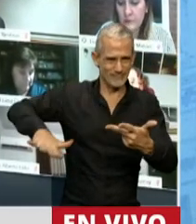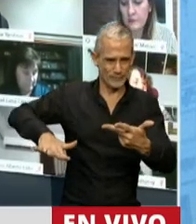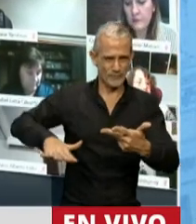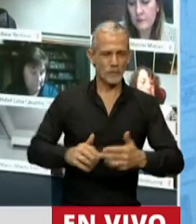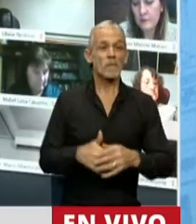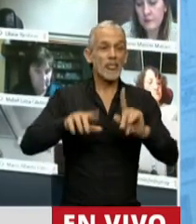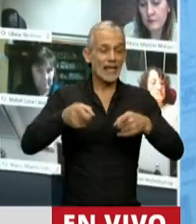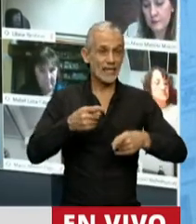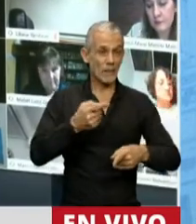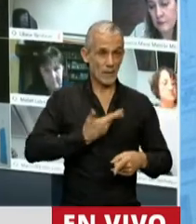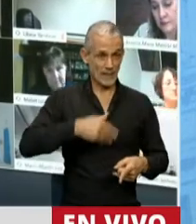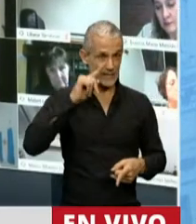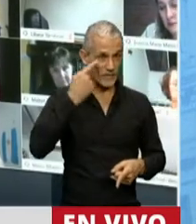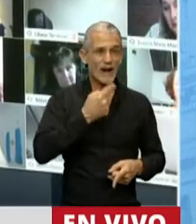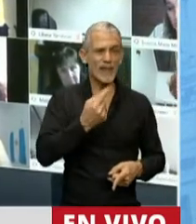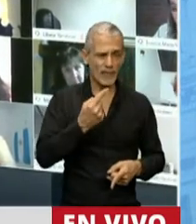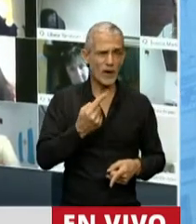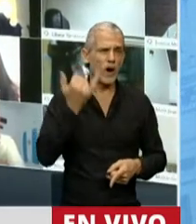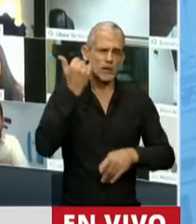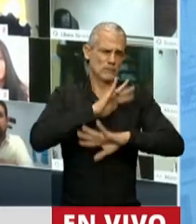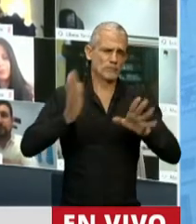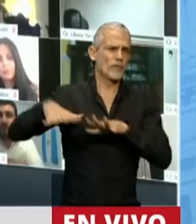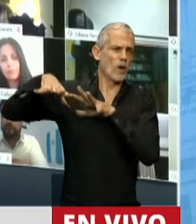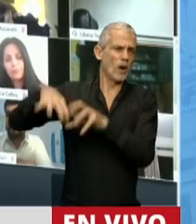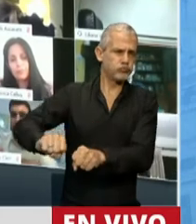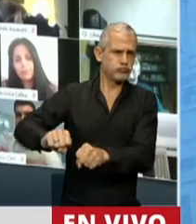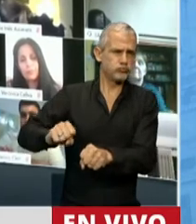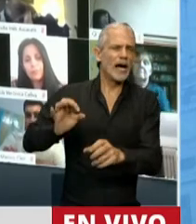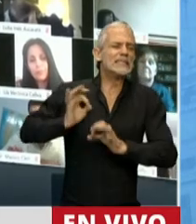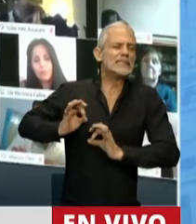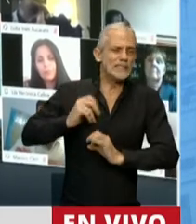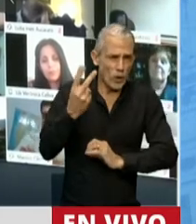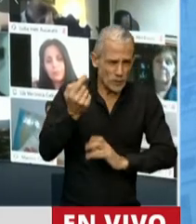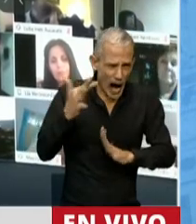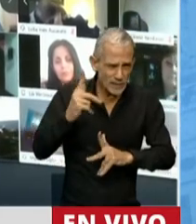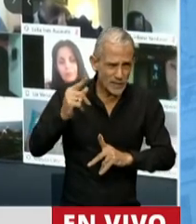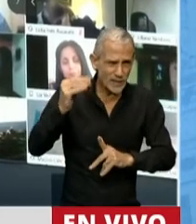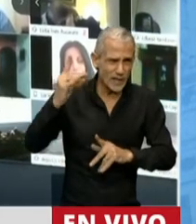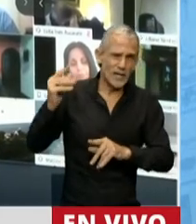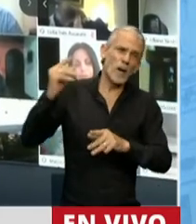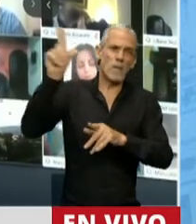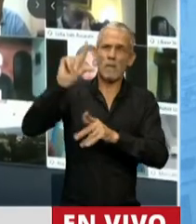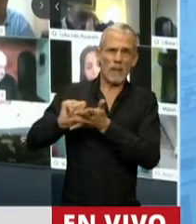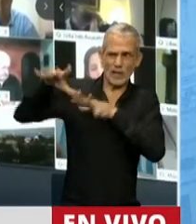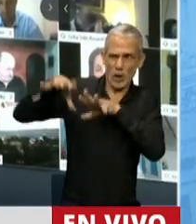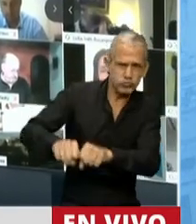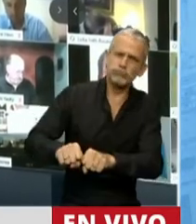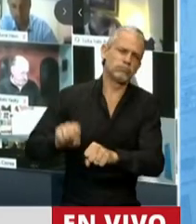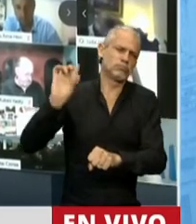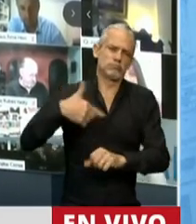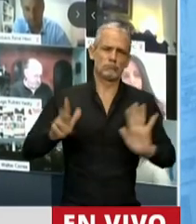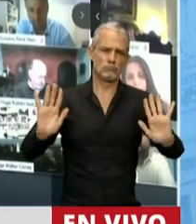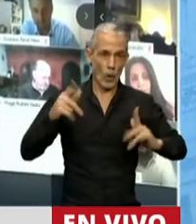Y agregó, no hay más lugar para colonialismos en el siglo XXI. Defenderemos todos nuestros derechos